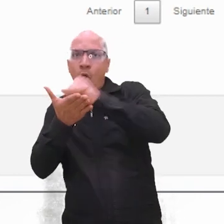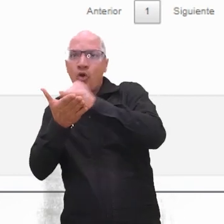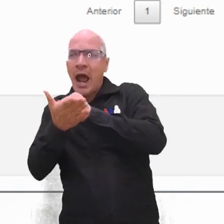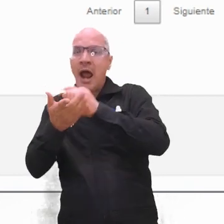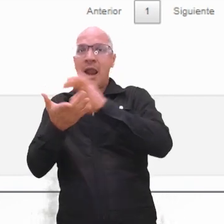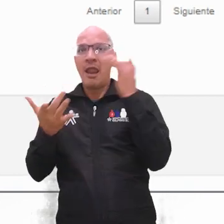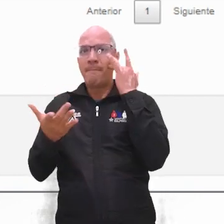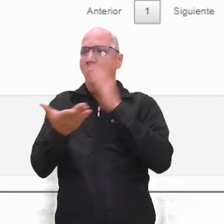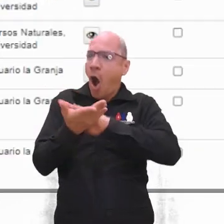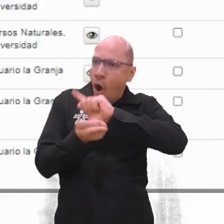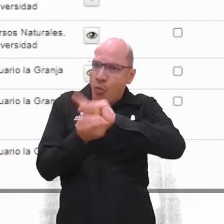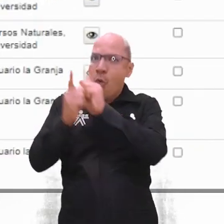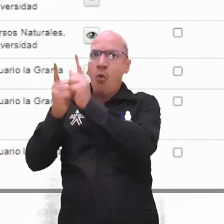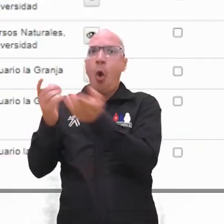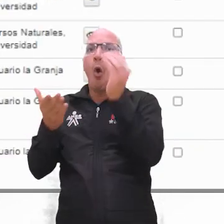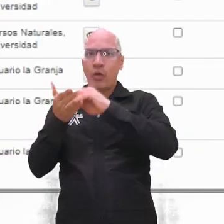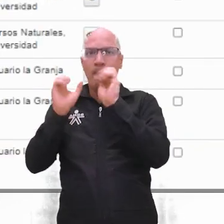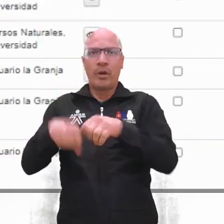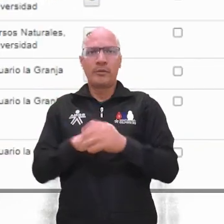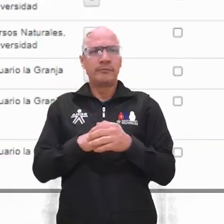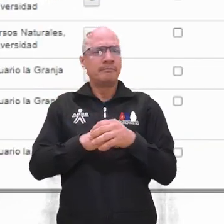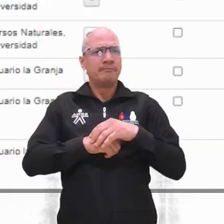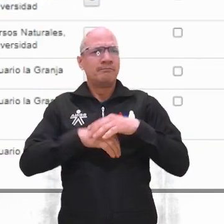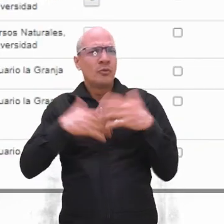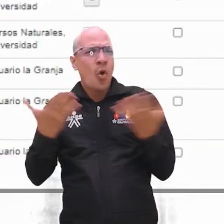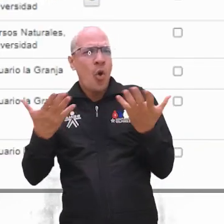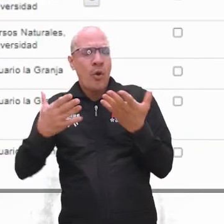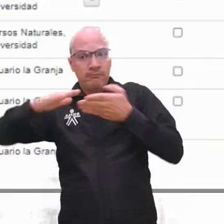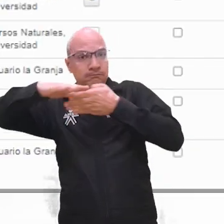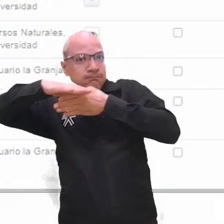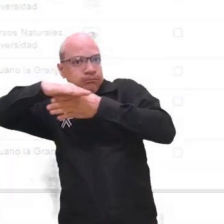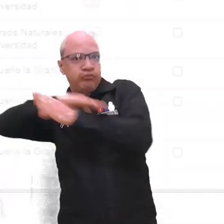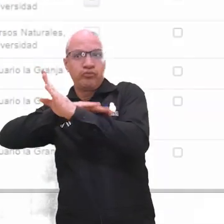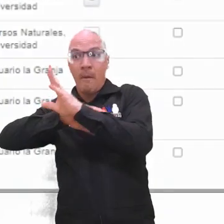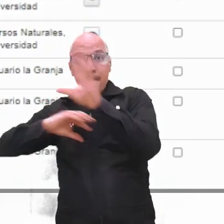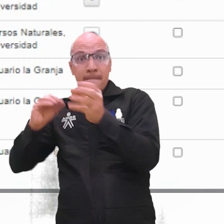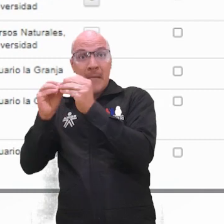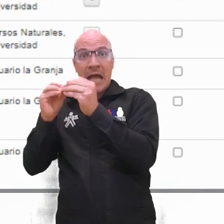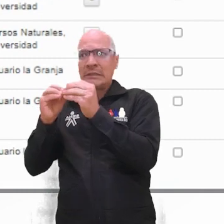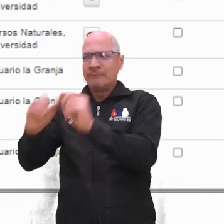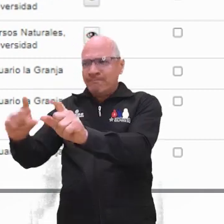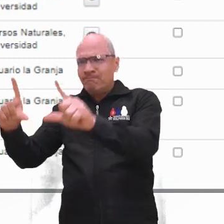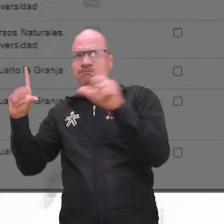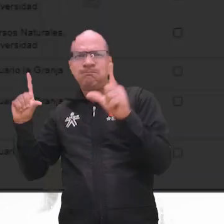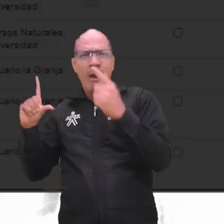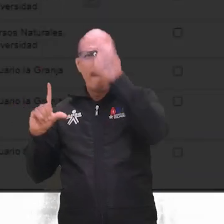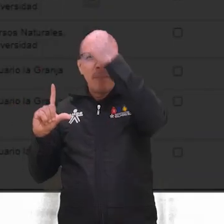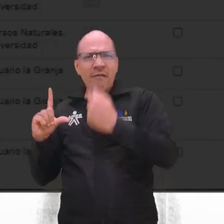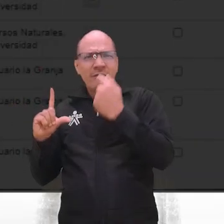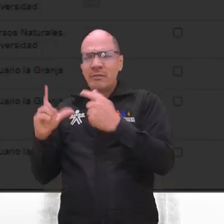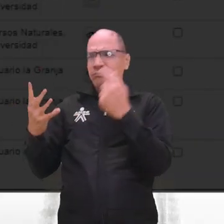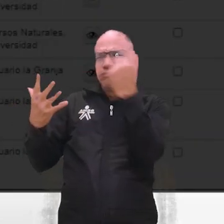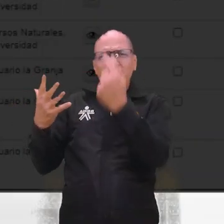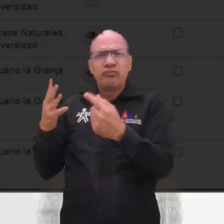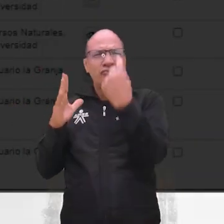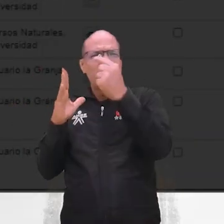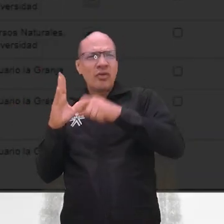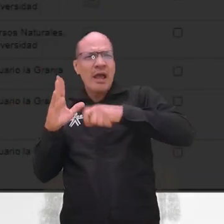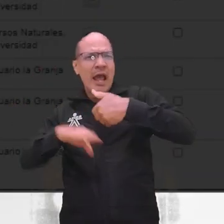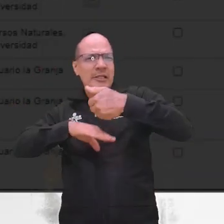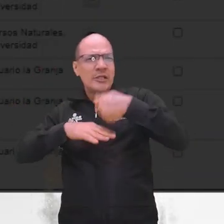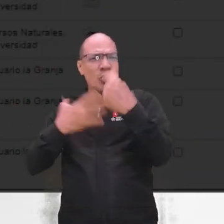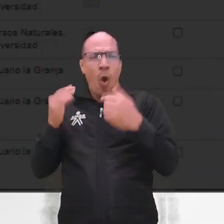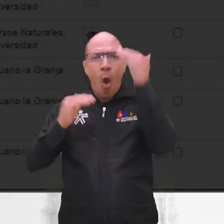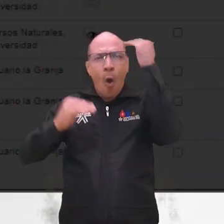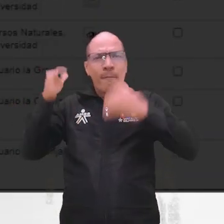de reiniciar los criterios de búsqueda dando clic en el botón Limpiar filtros. Ingresa a la opción Ver más del perfil de tu interés y